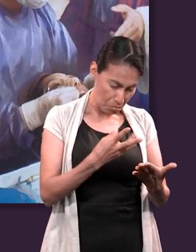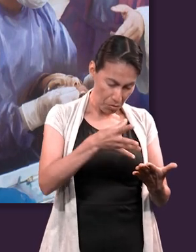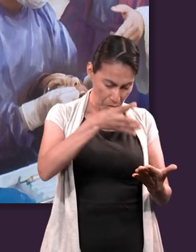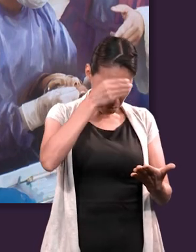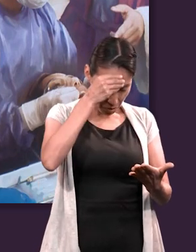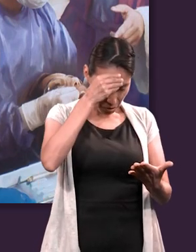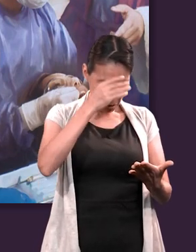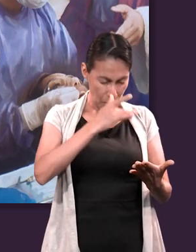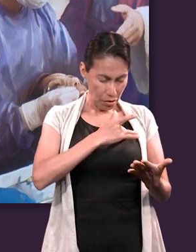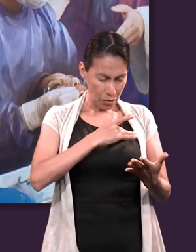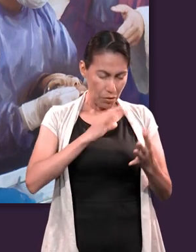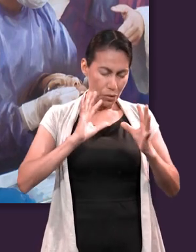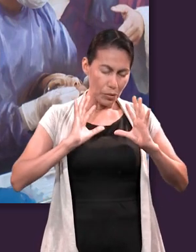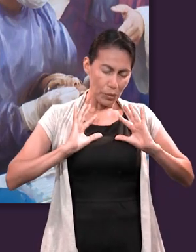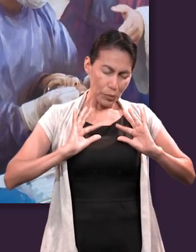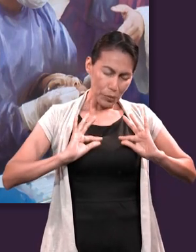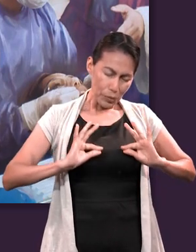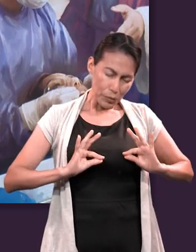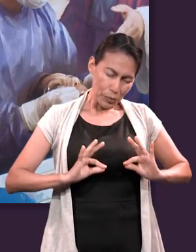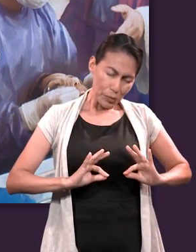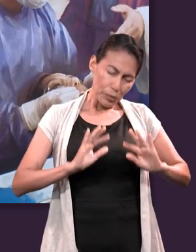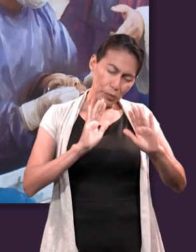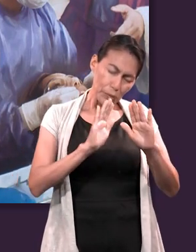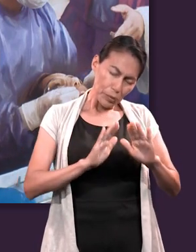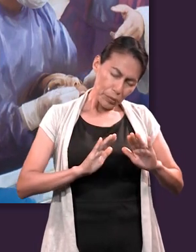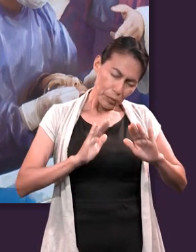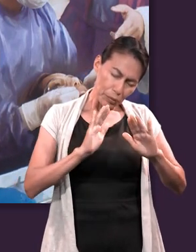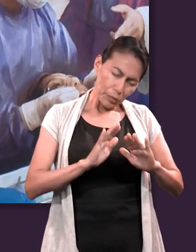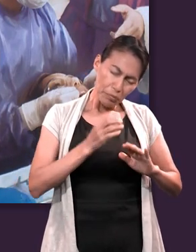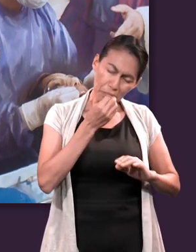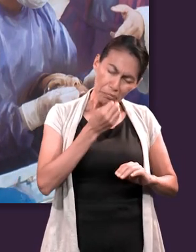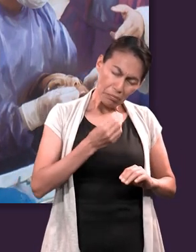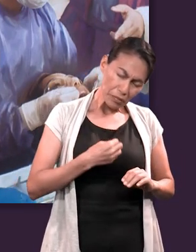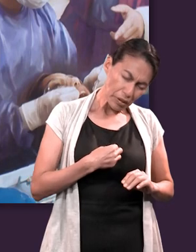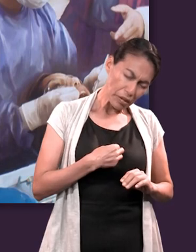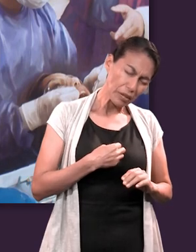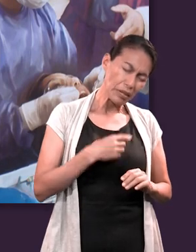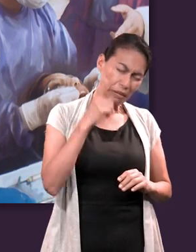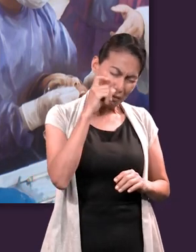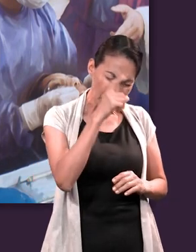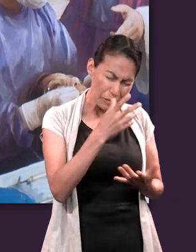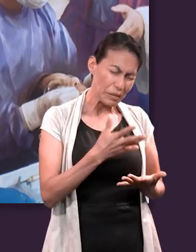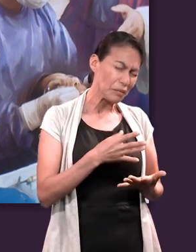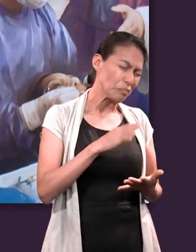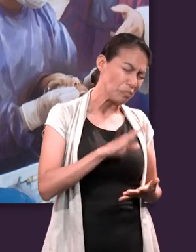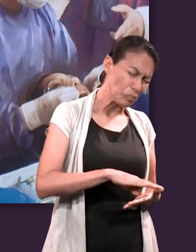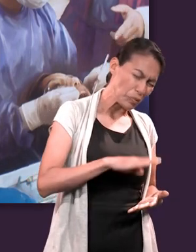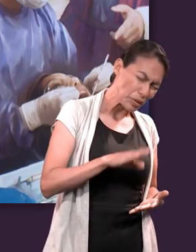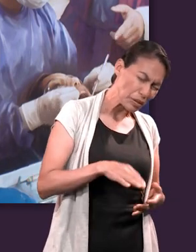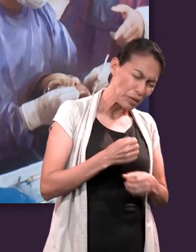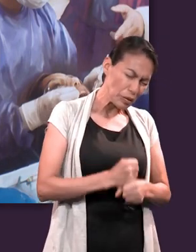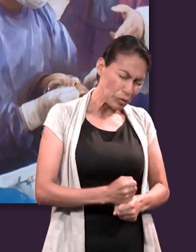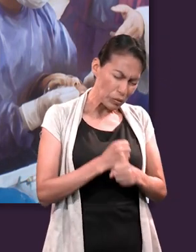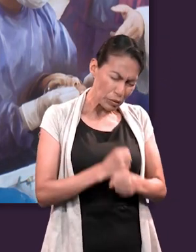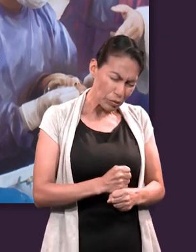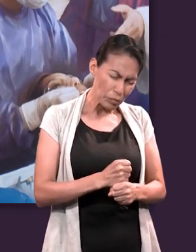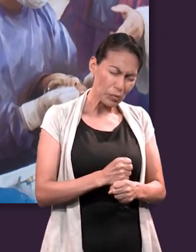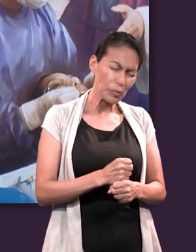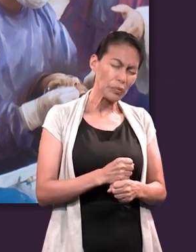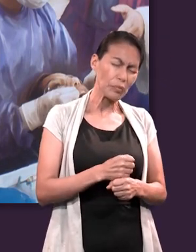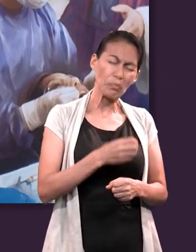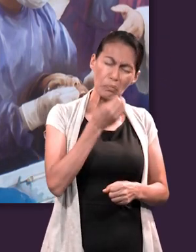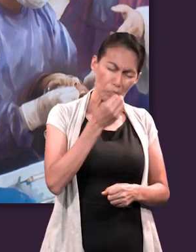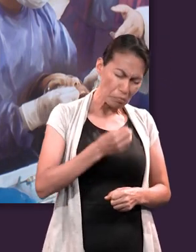nos va a confortar nuestros corazones aún en medio de momentos difíciles como lo es la muerte. Abre nuestro